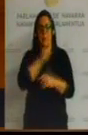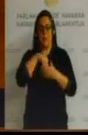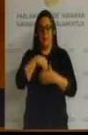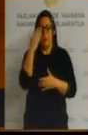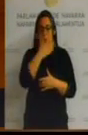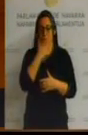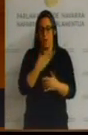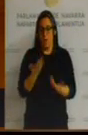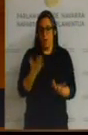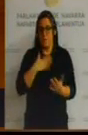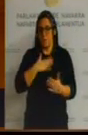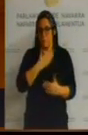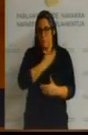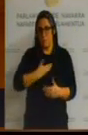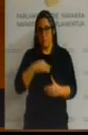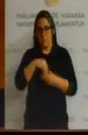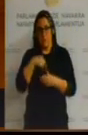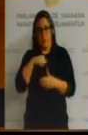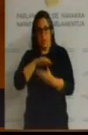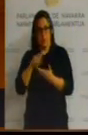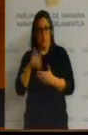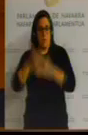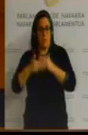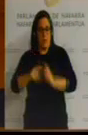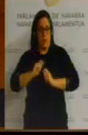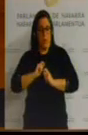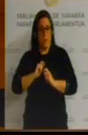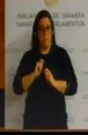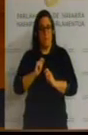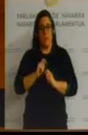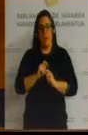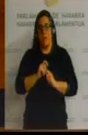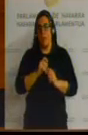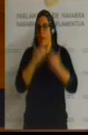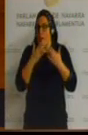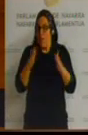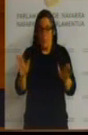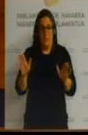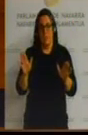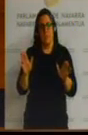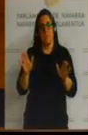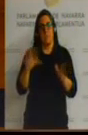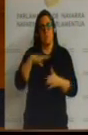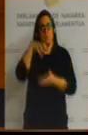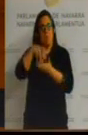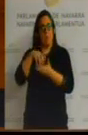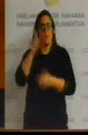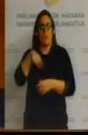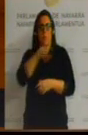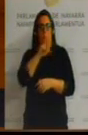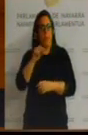titulares de la misma, pero aún así, sumando a todo eso, estos pabellones tienen también una ocupación del